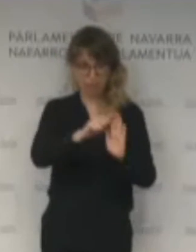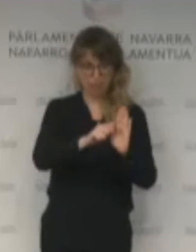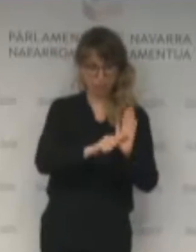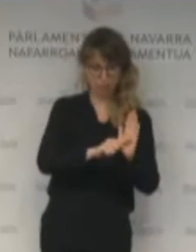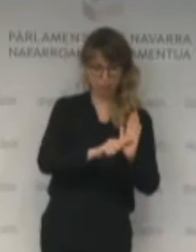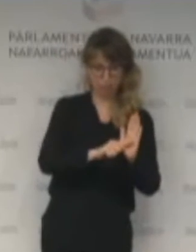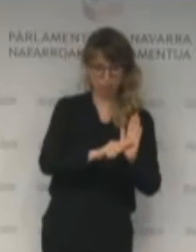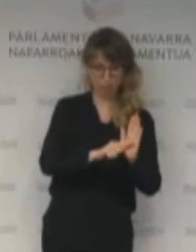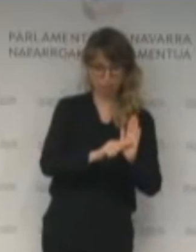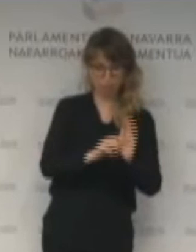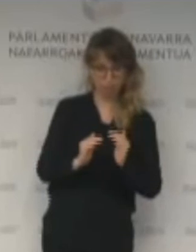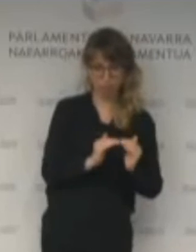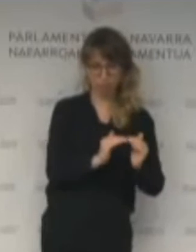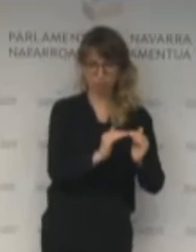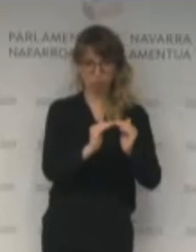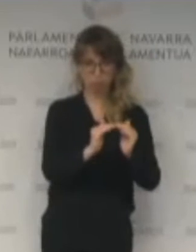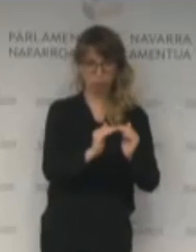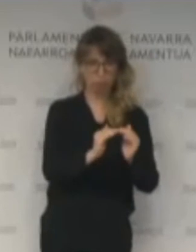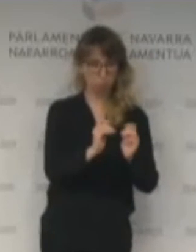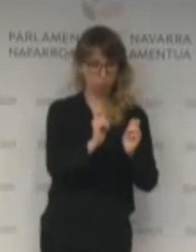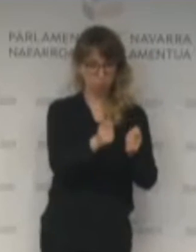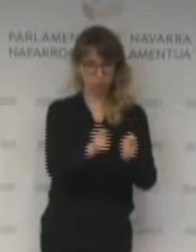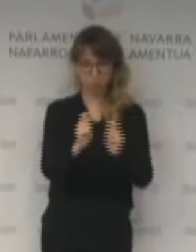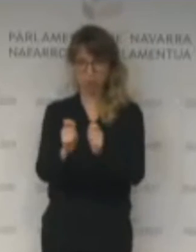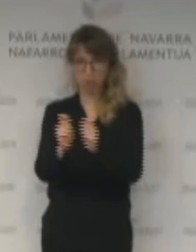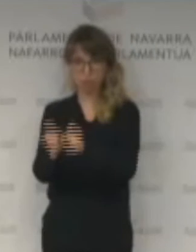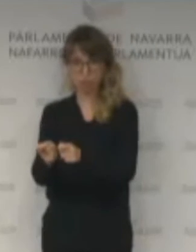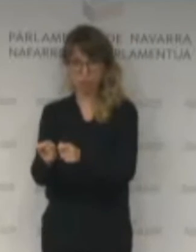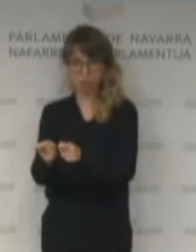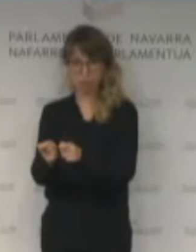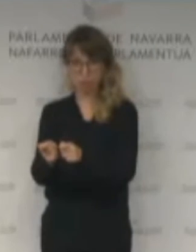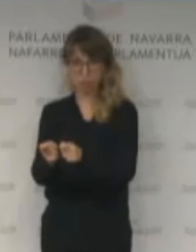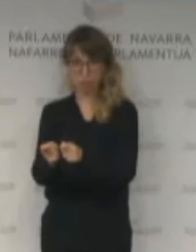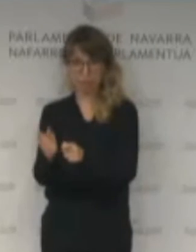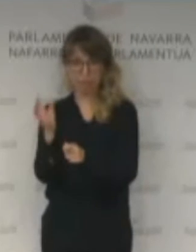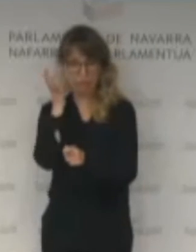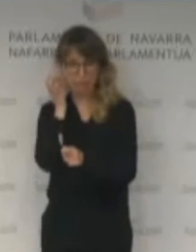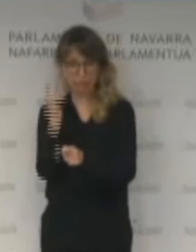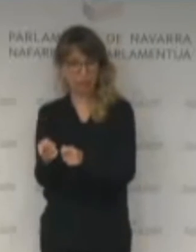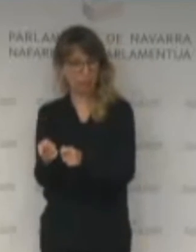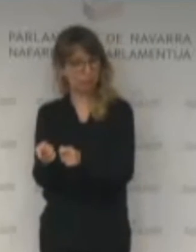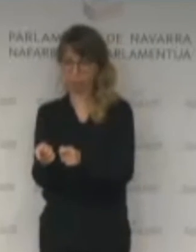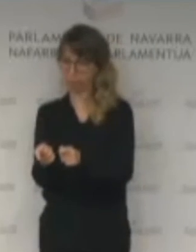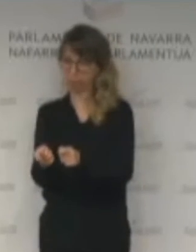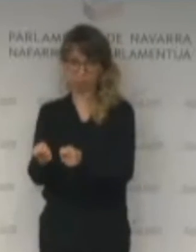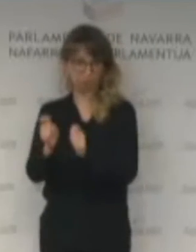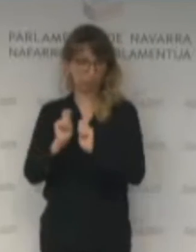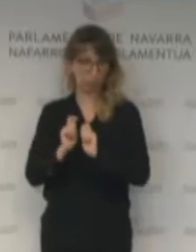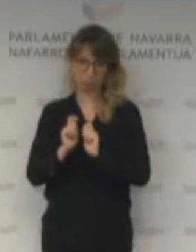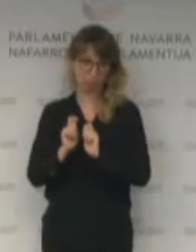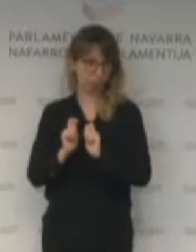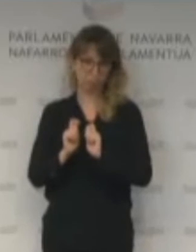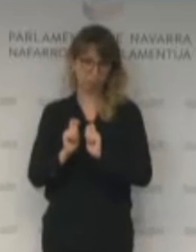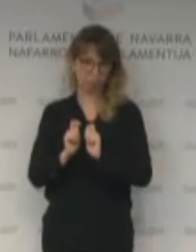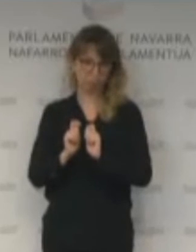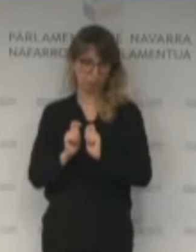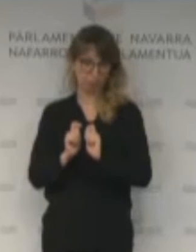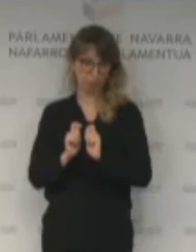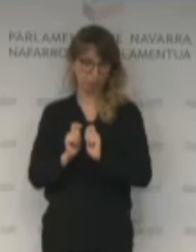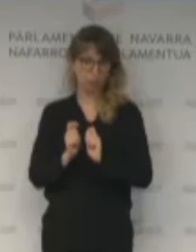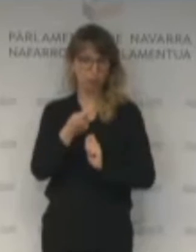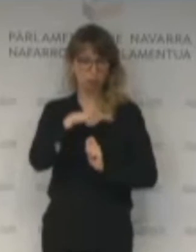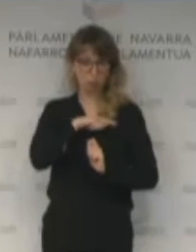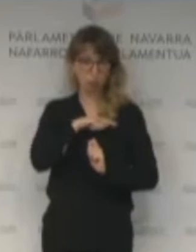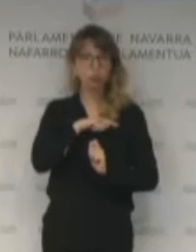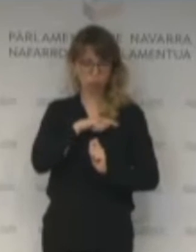sin considerarnos, sin considerarlas como merece. Y seguramente nos